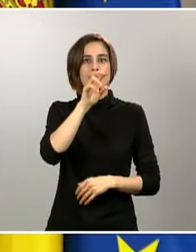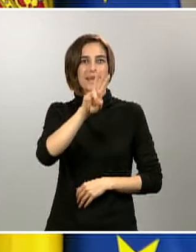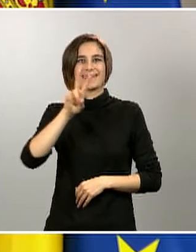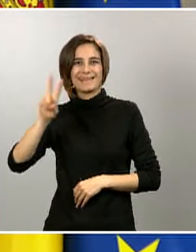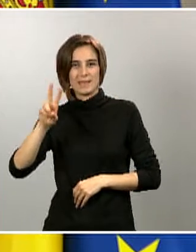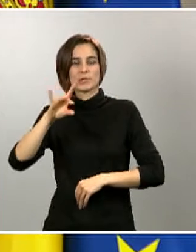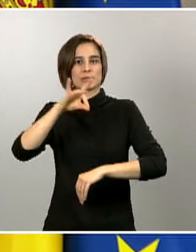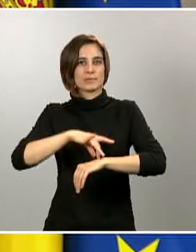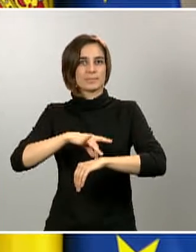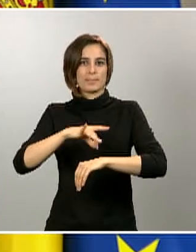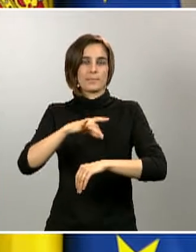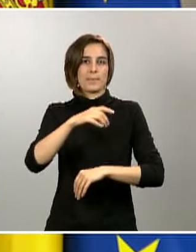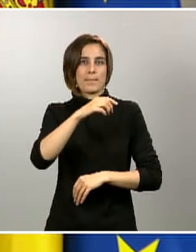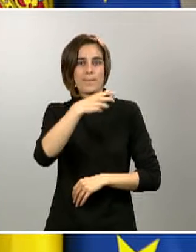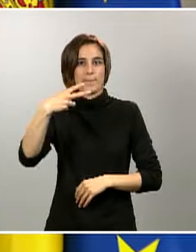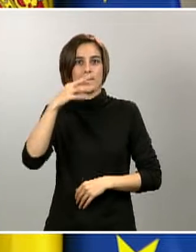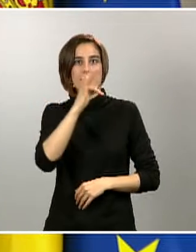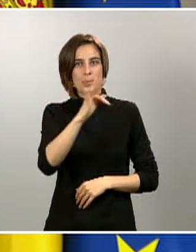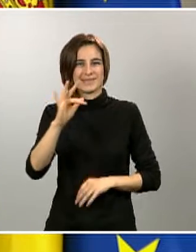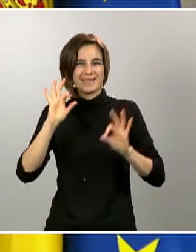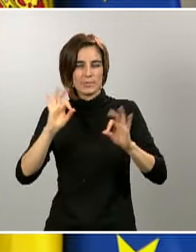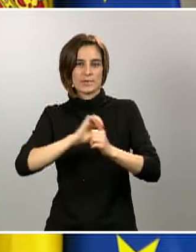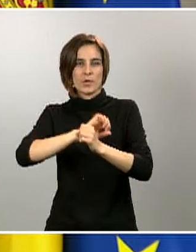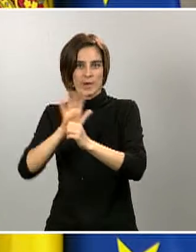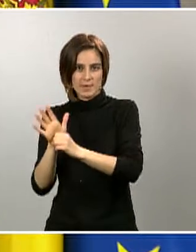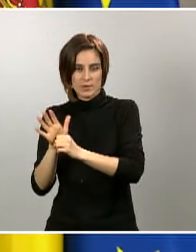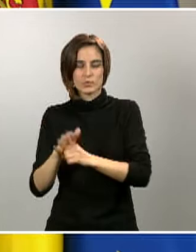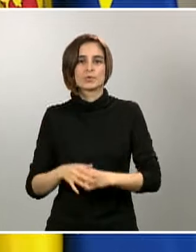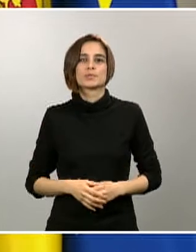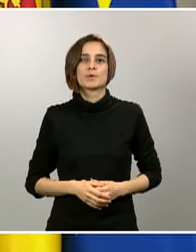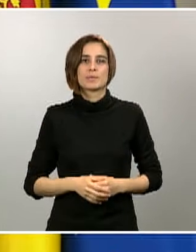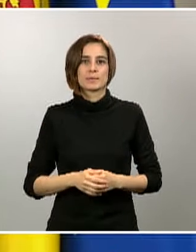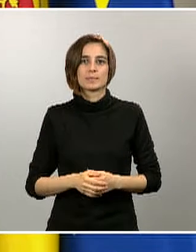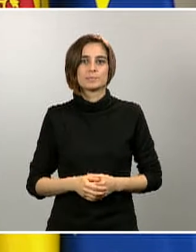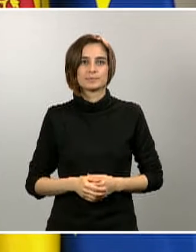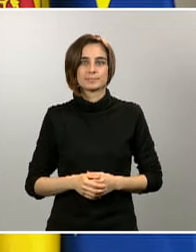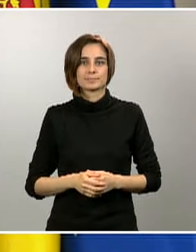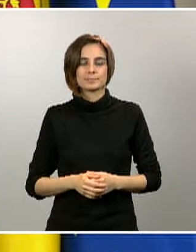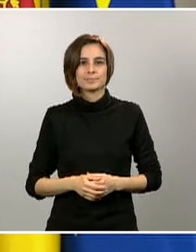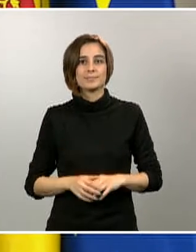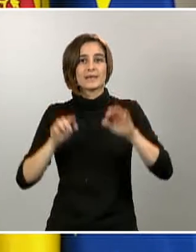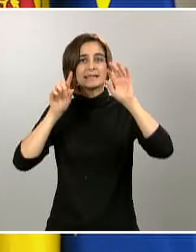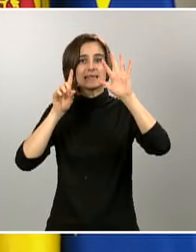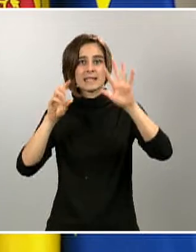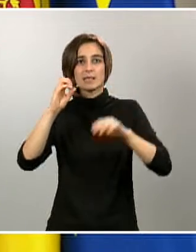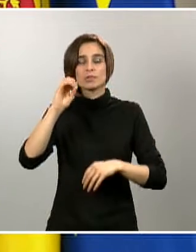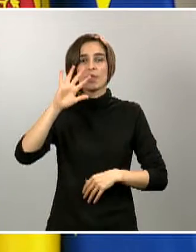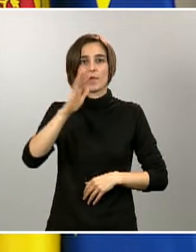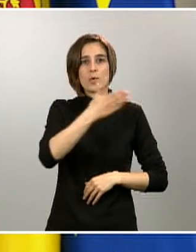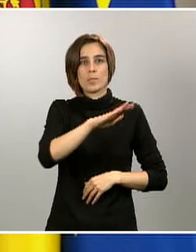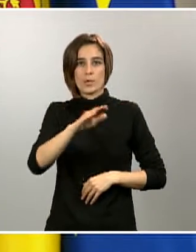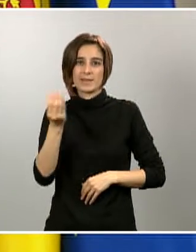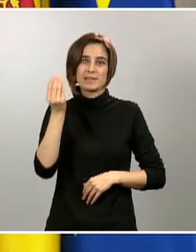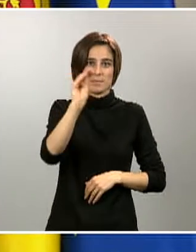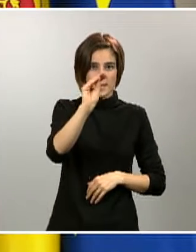de diagnóstico de coronavirus. Hemos tenido un incremento de 605 fallecimientos, que totalizan en